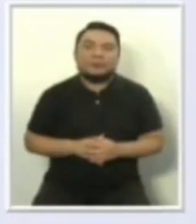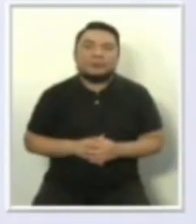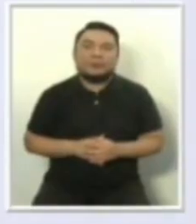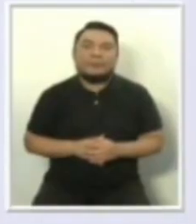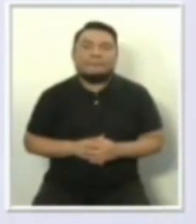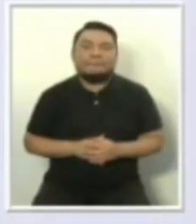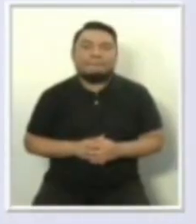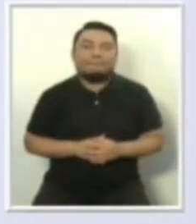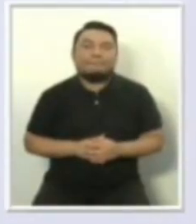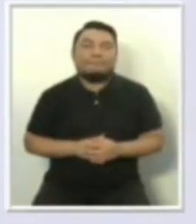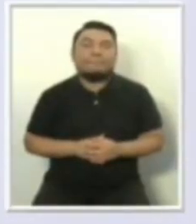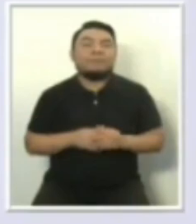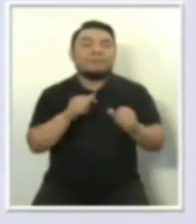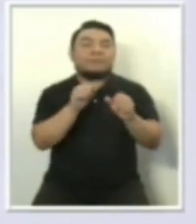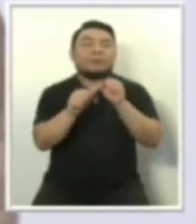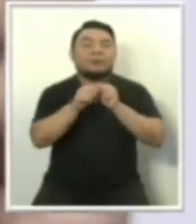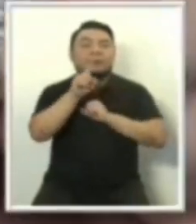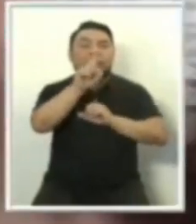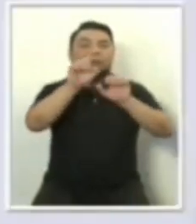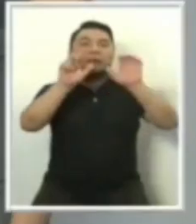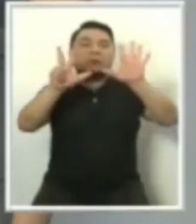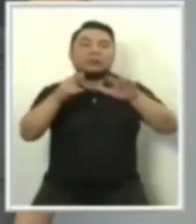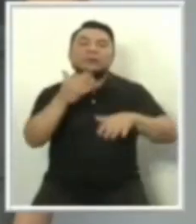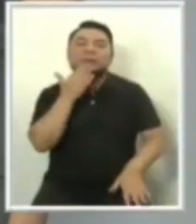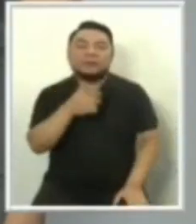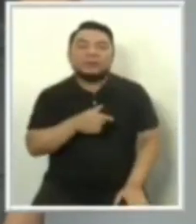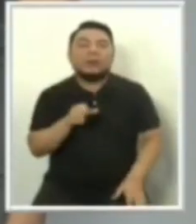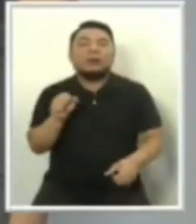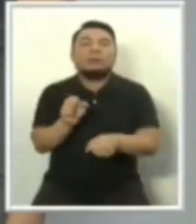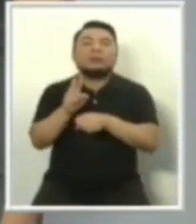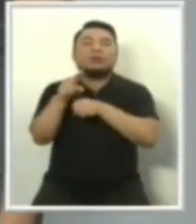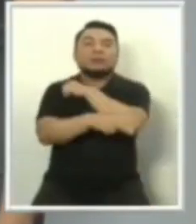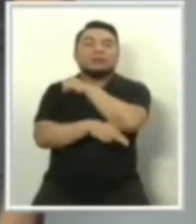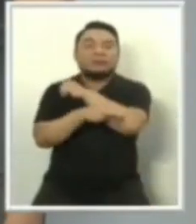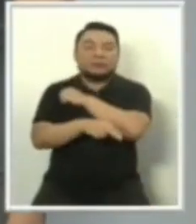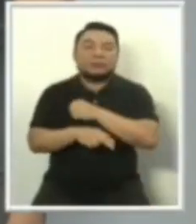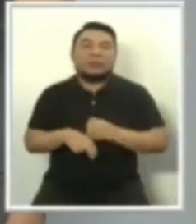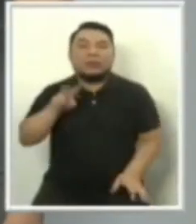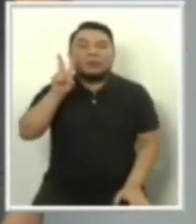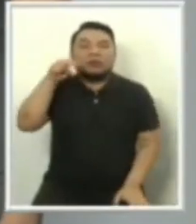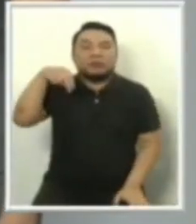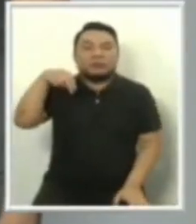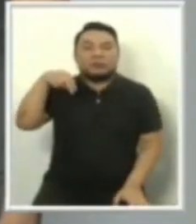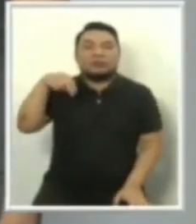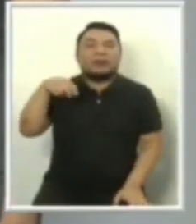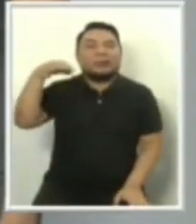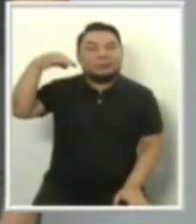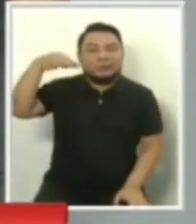El número dieciocho es Victoria Nacional, George Forsythe.